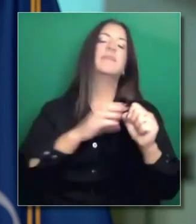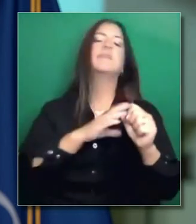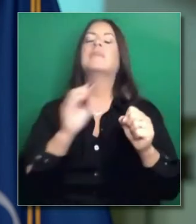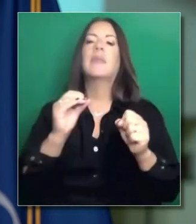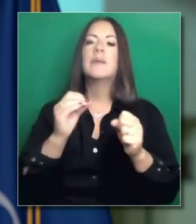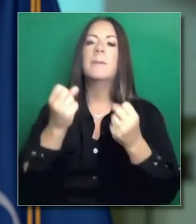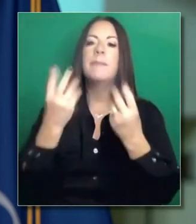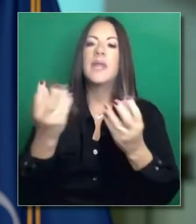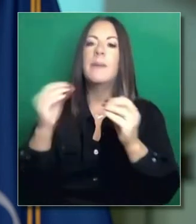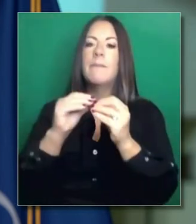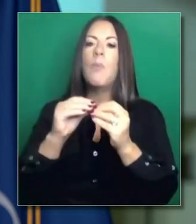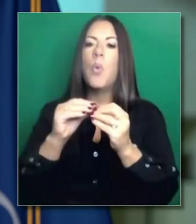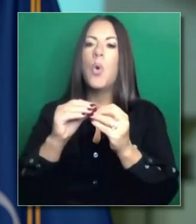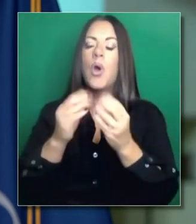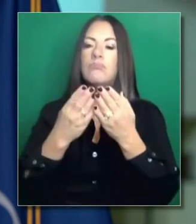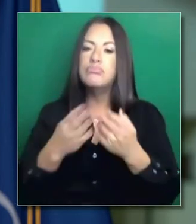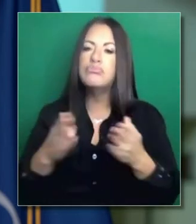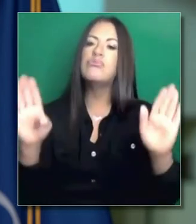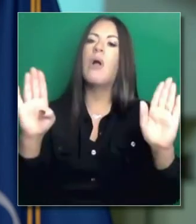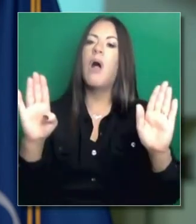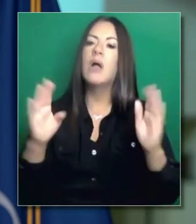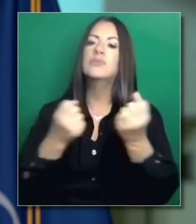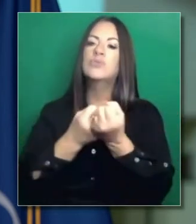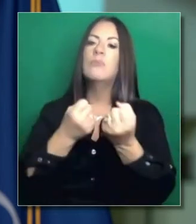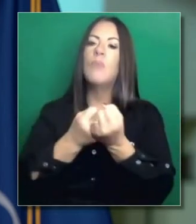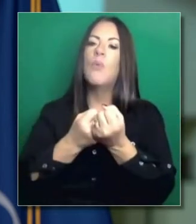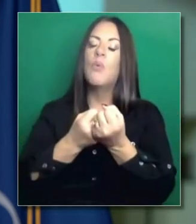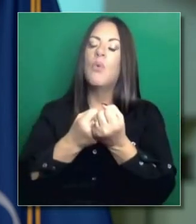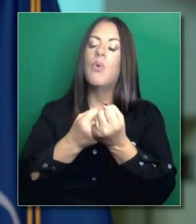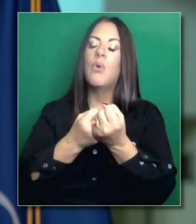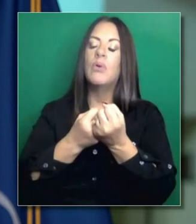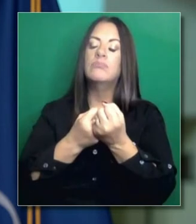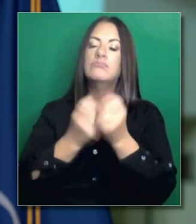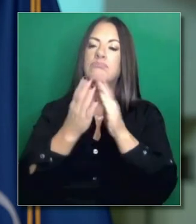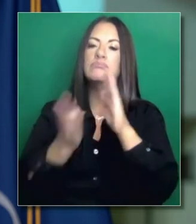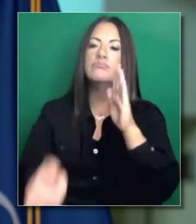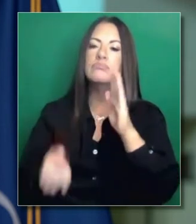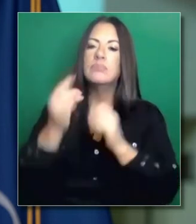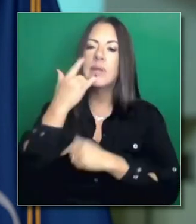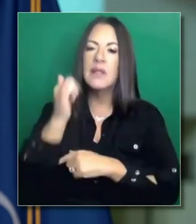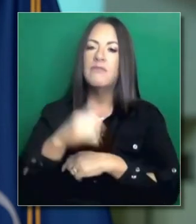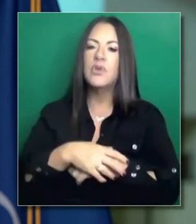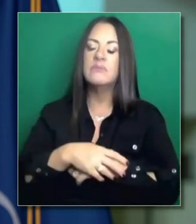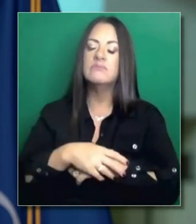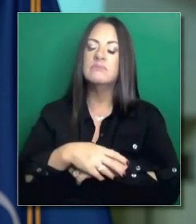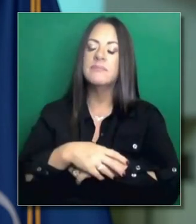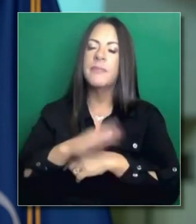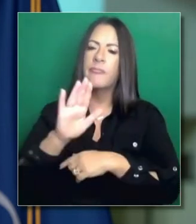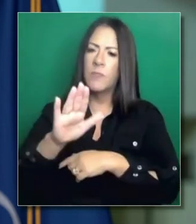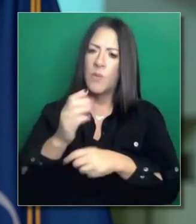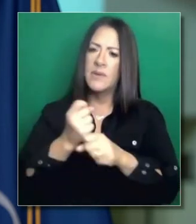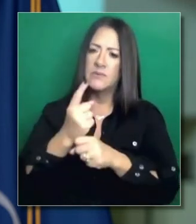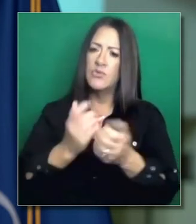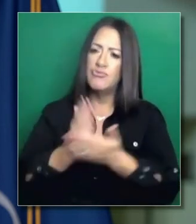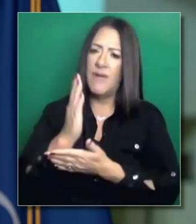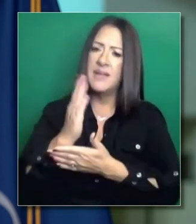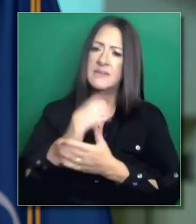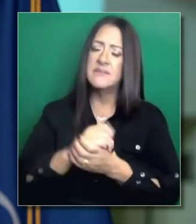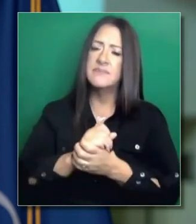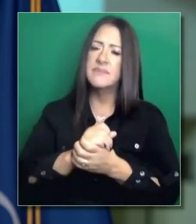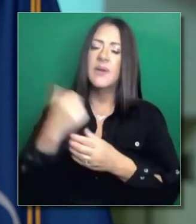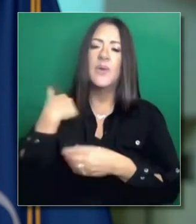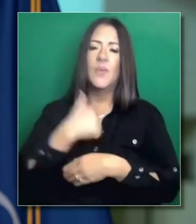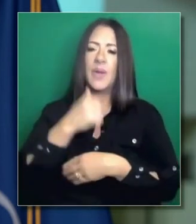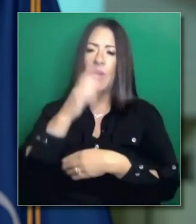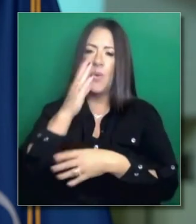riesgo. Y más apoyo en el presupuesto generalmente, que es nuestro derecho anual al